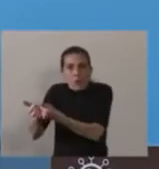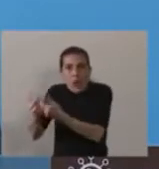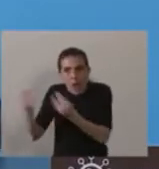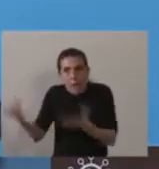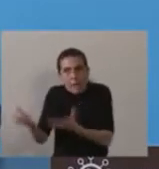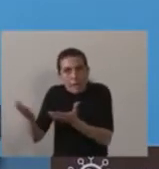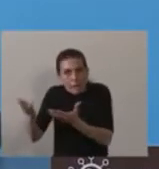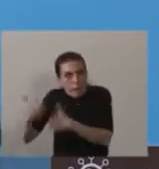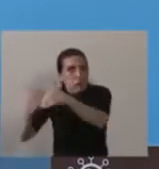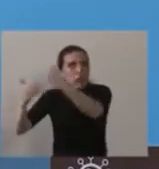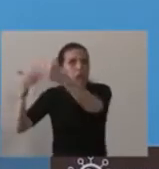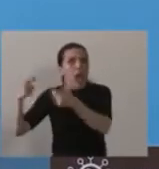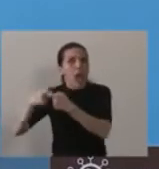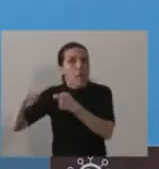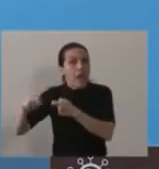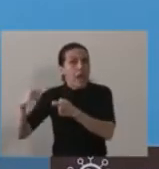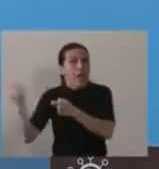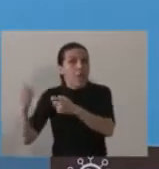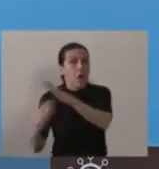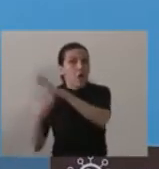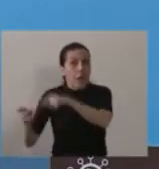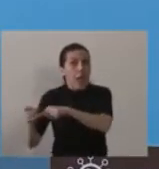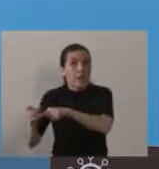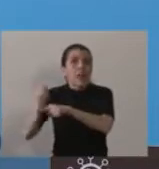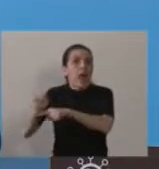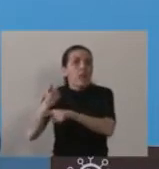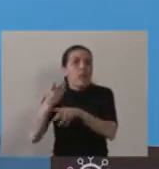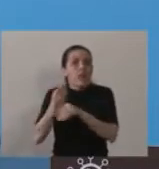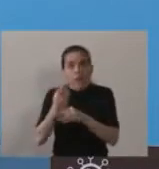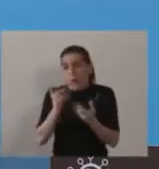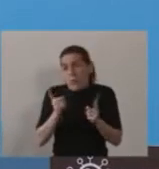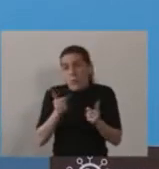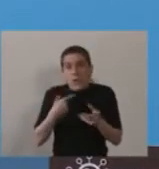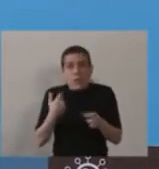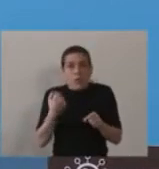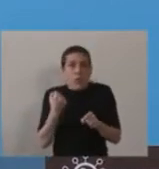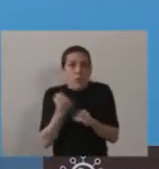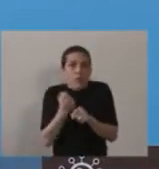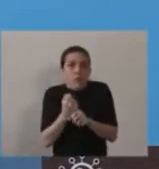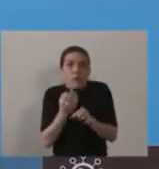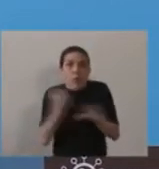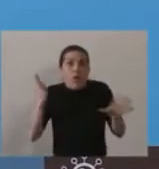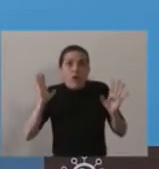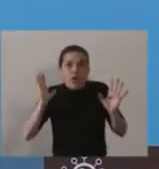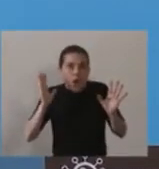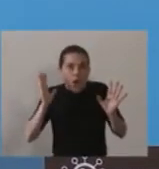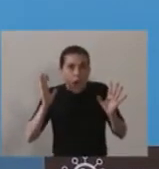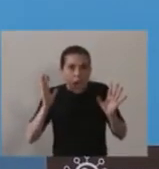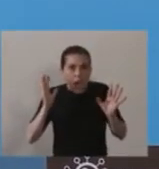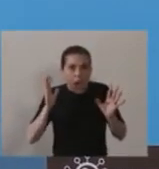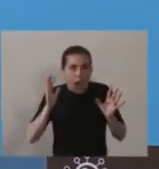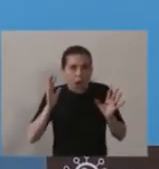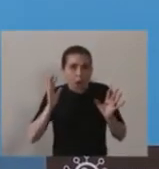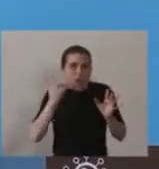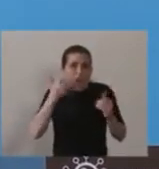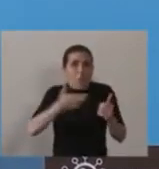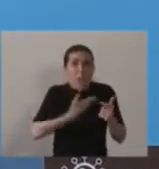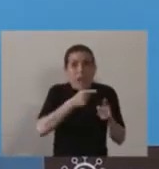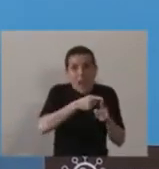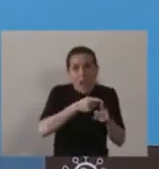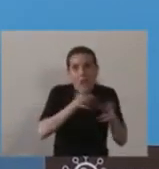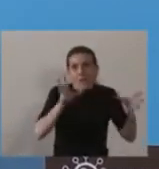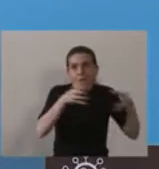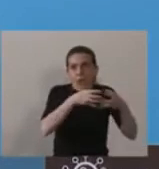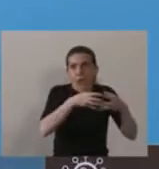Estado argentino, con la idea justamente de una gestión profesional con lo que significa YPF, que es una mirada